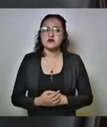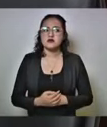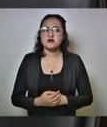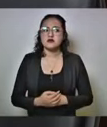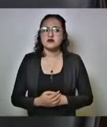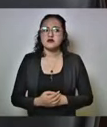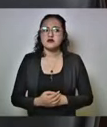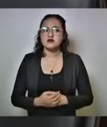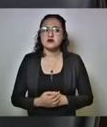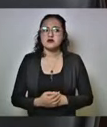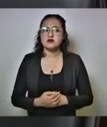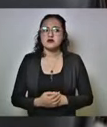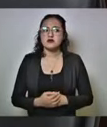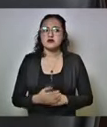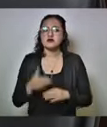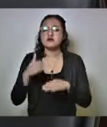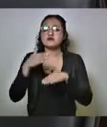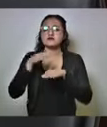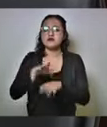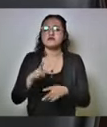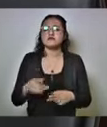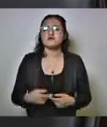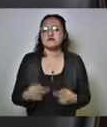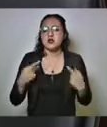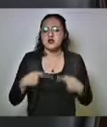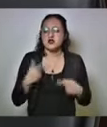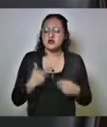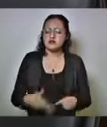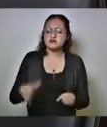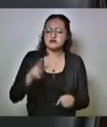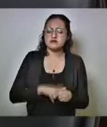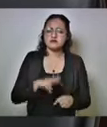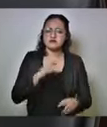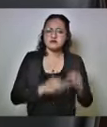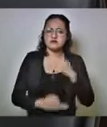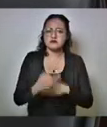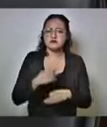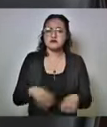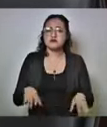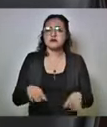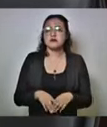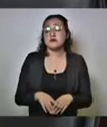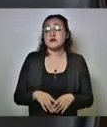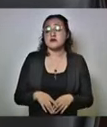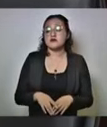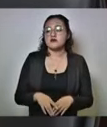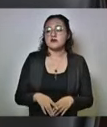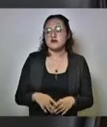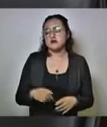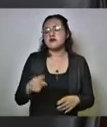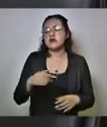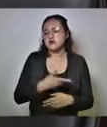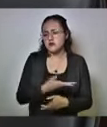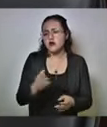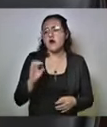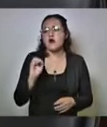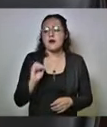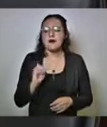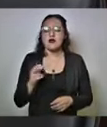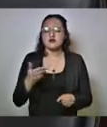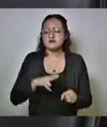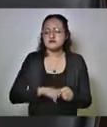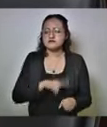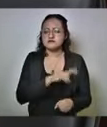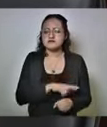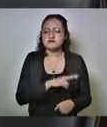Sobre pacientes hospitalizados, en toda la red hospitalaria, tanto pública como privada del Estado, tenemos en